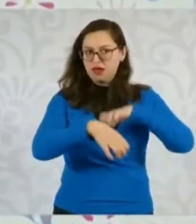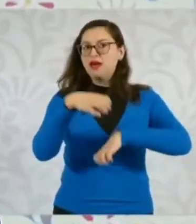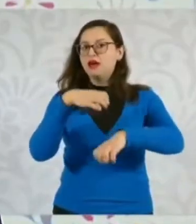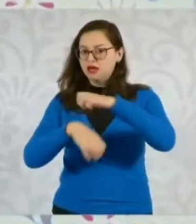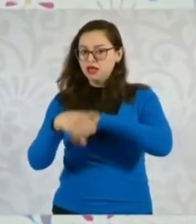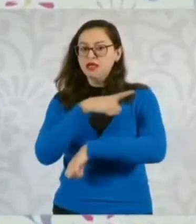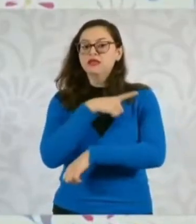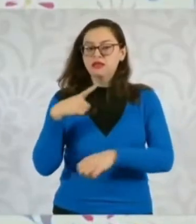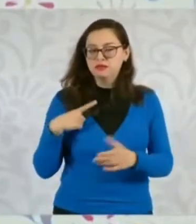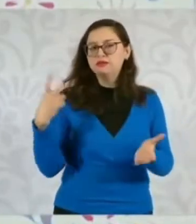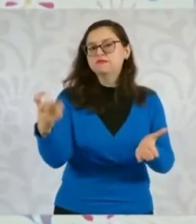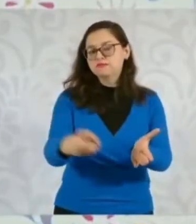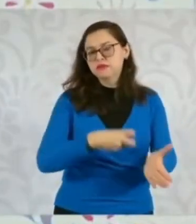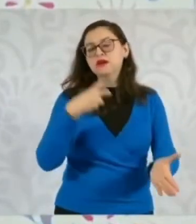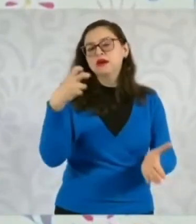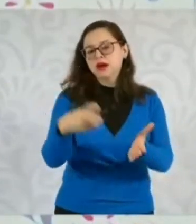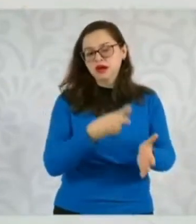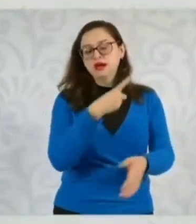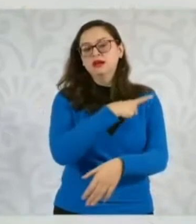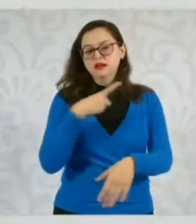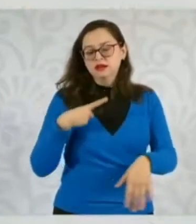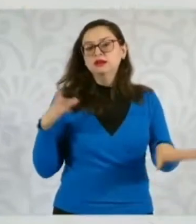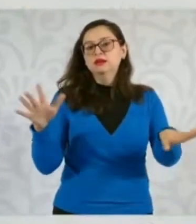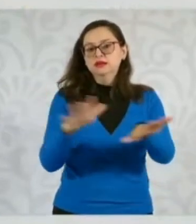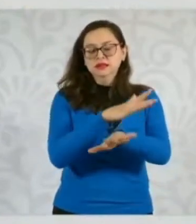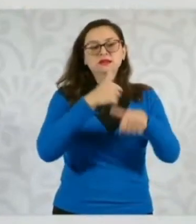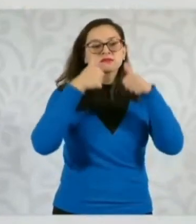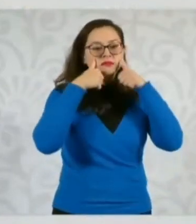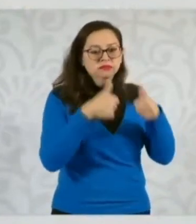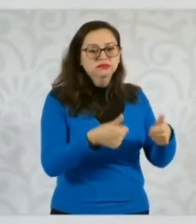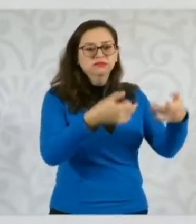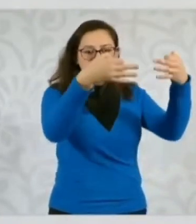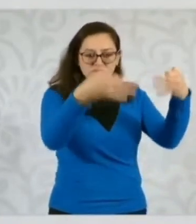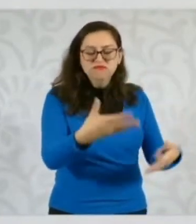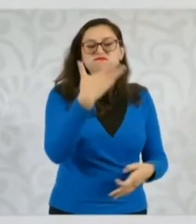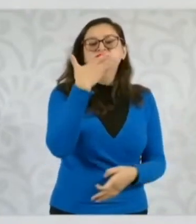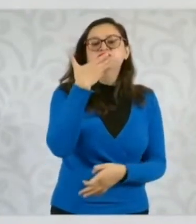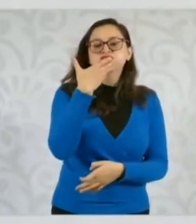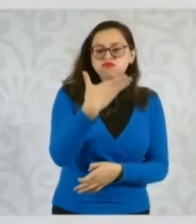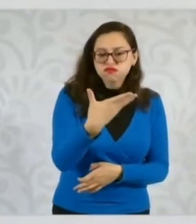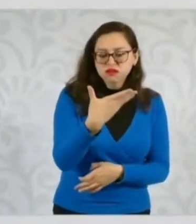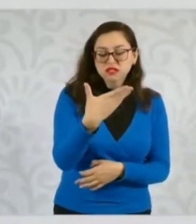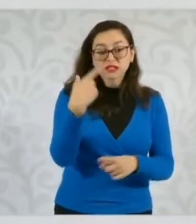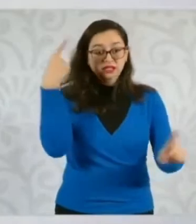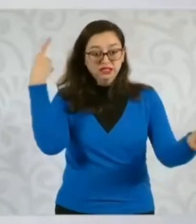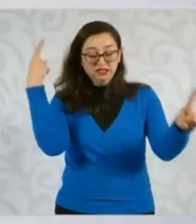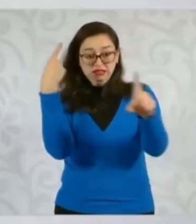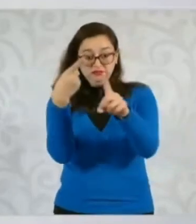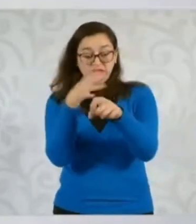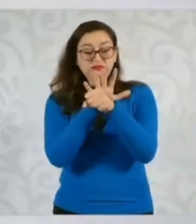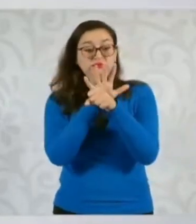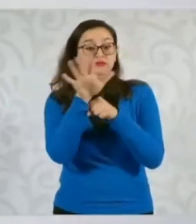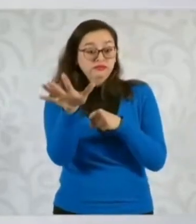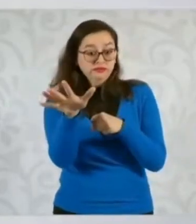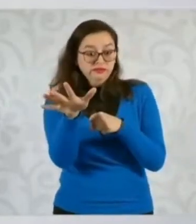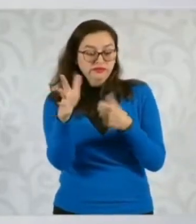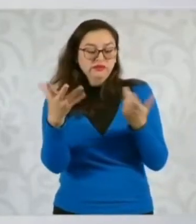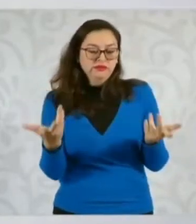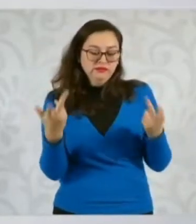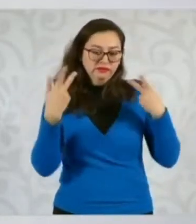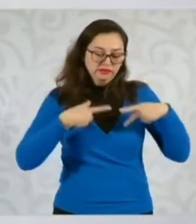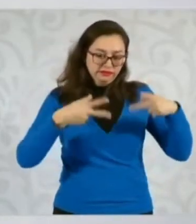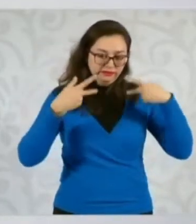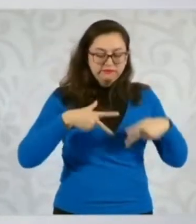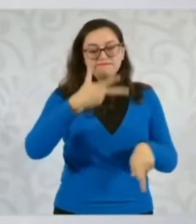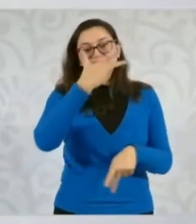eso tiene que modificarse la forma de atención de los consulados en donde su principal función sea la atención a